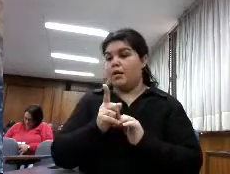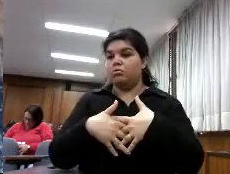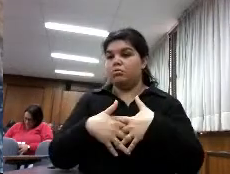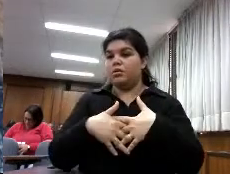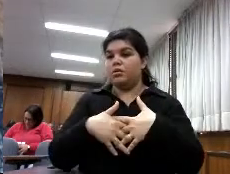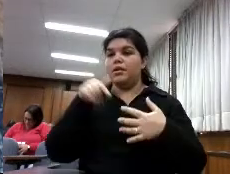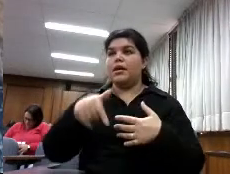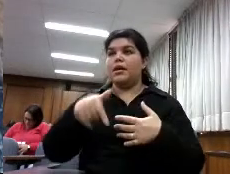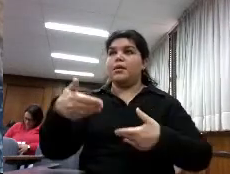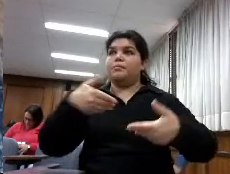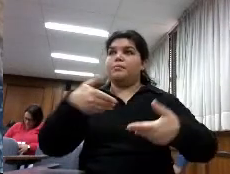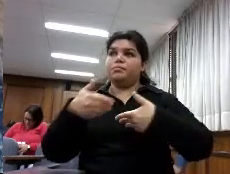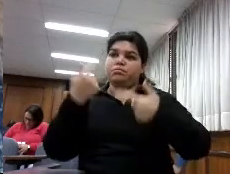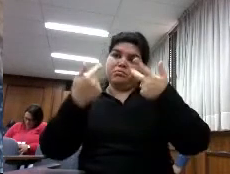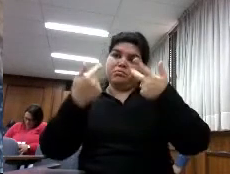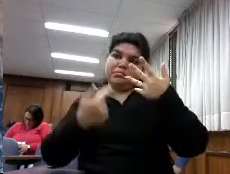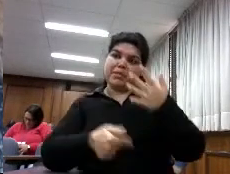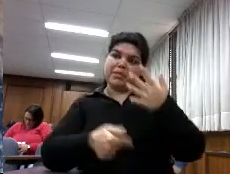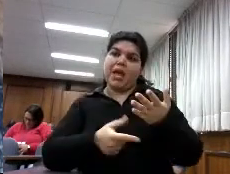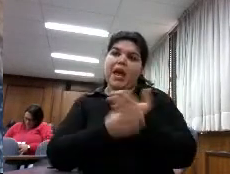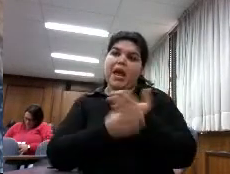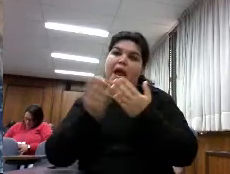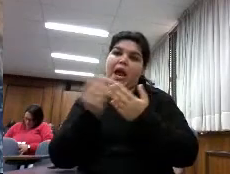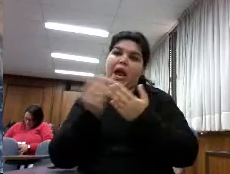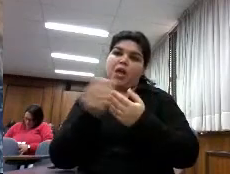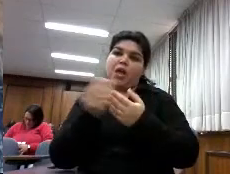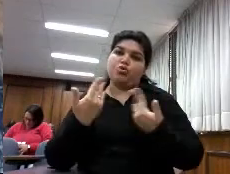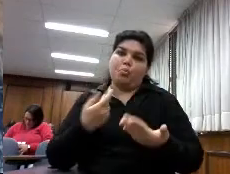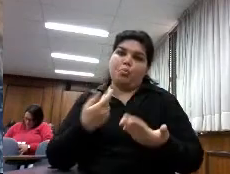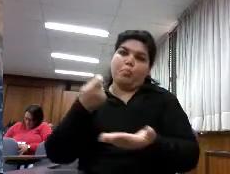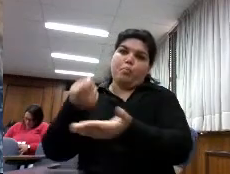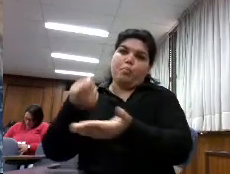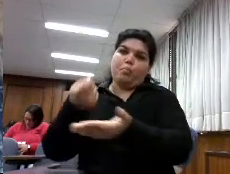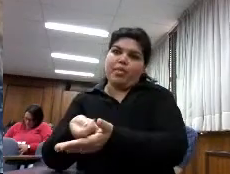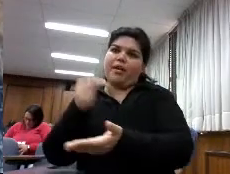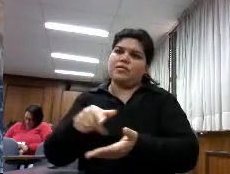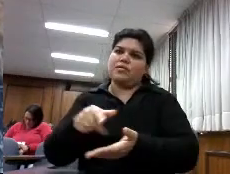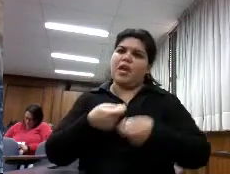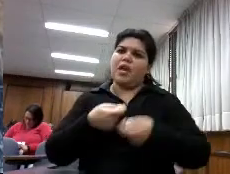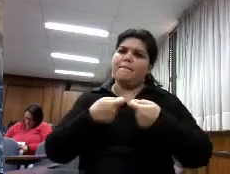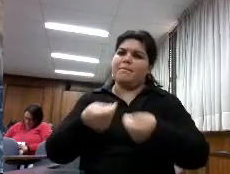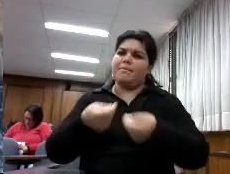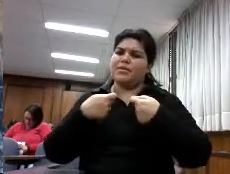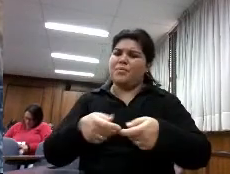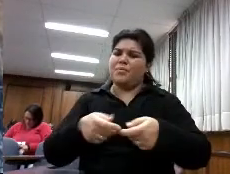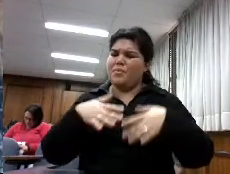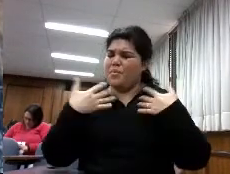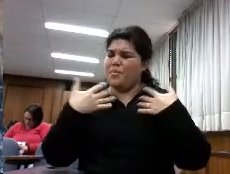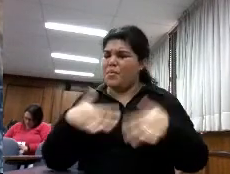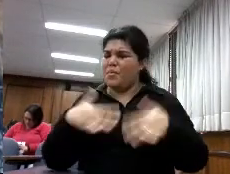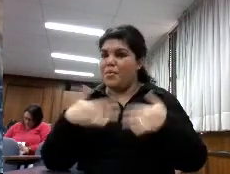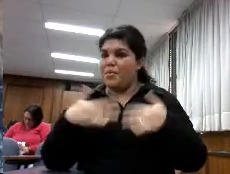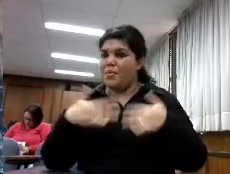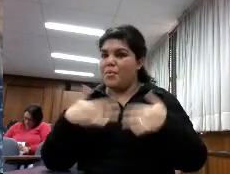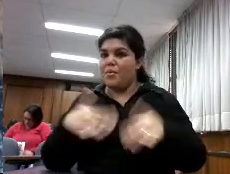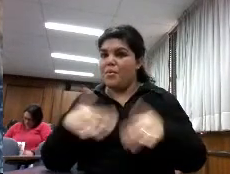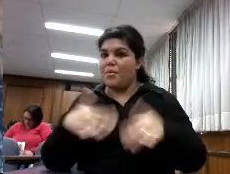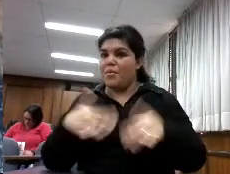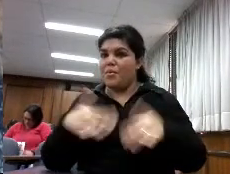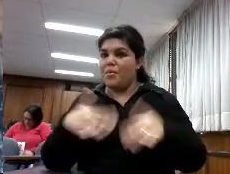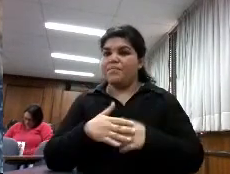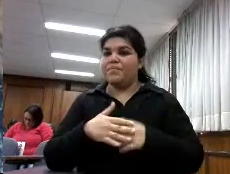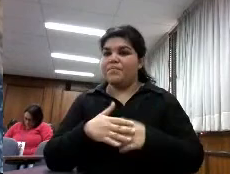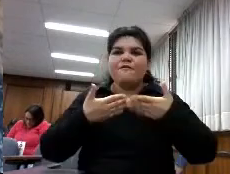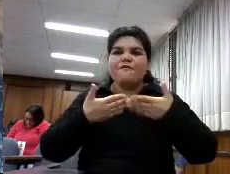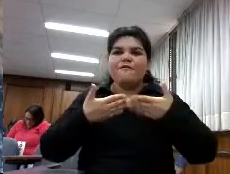cubrir esos gastos y entonces consideran claro que es una inversión muy fuerte publicar un libro en acceso abierto pero es